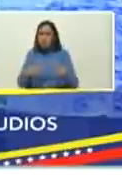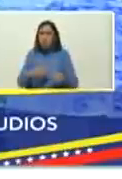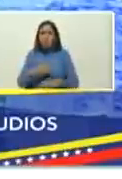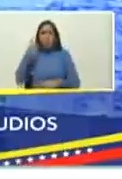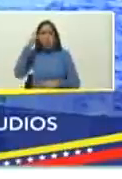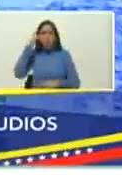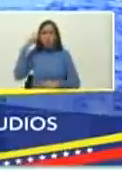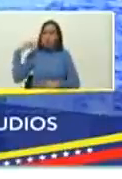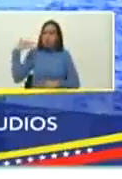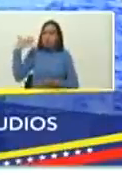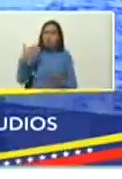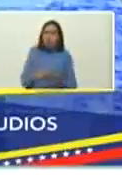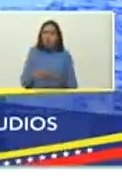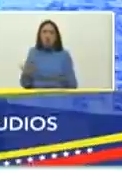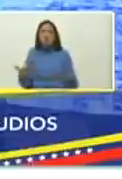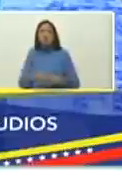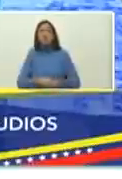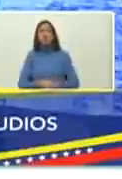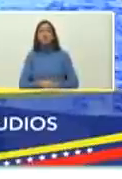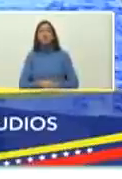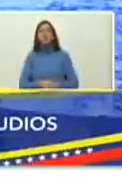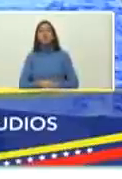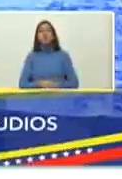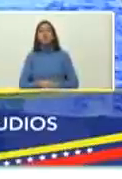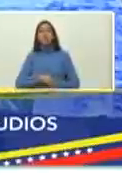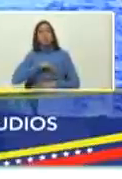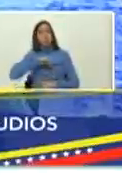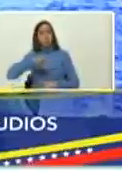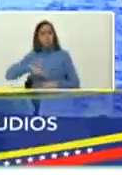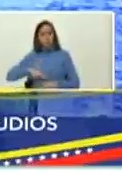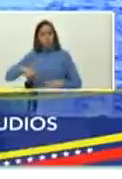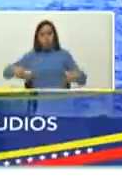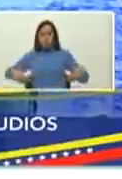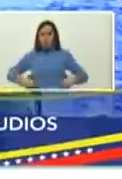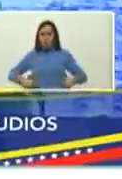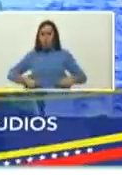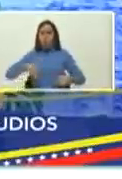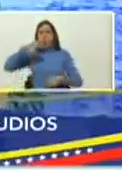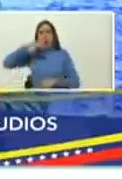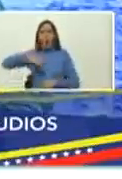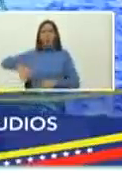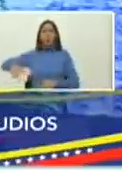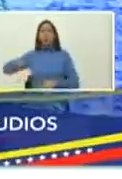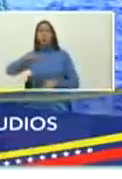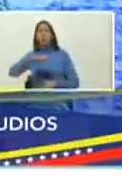Ernesto hagamos un esfuerzo porque nuestro pueblo